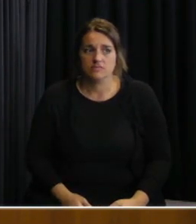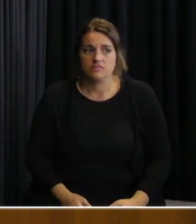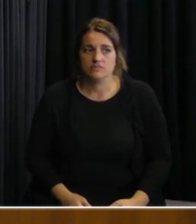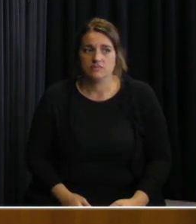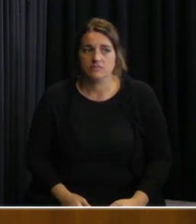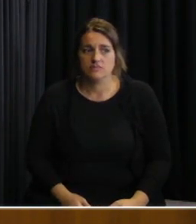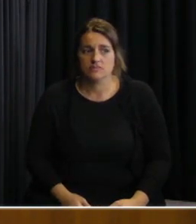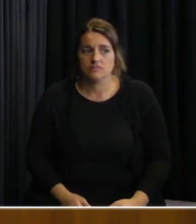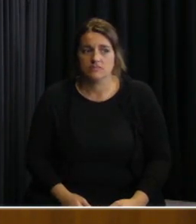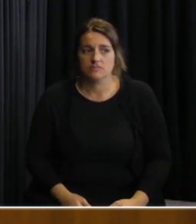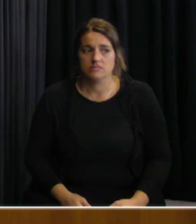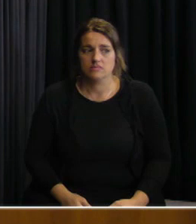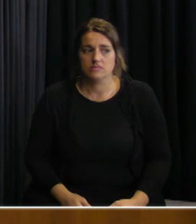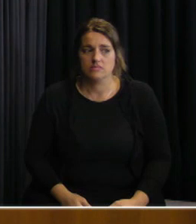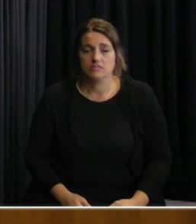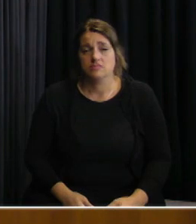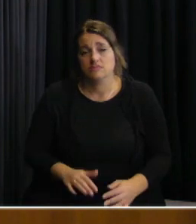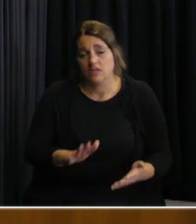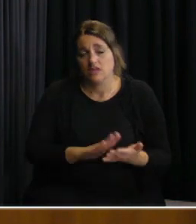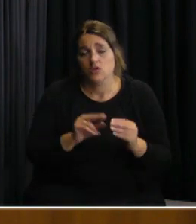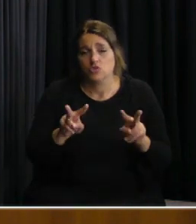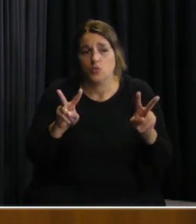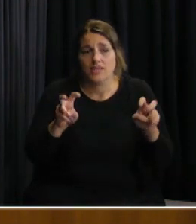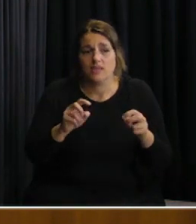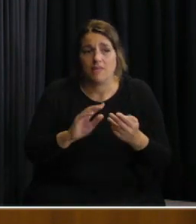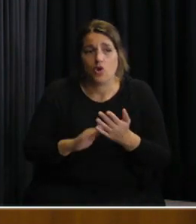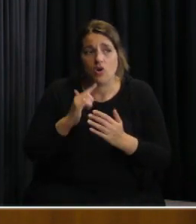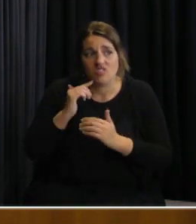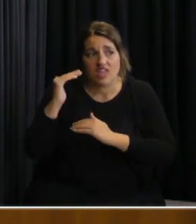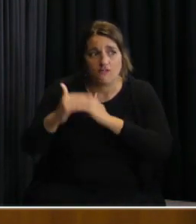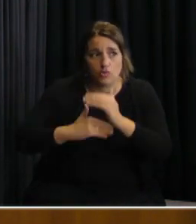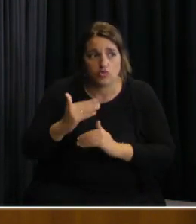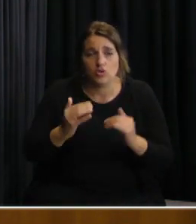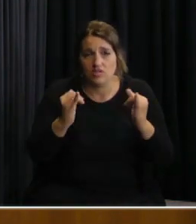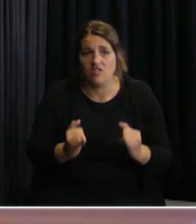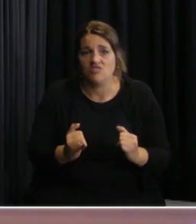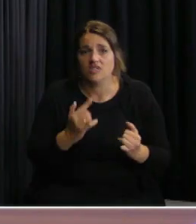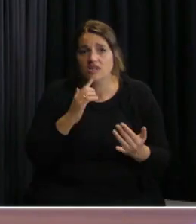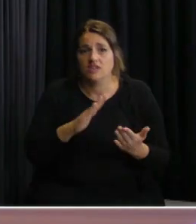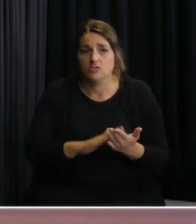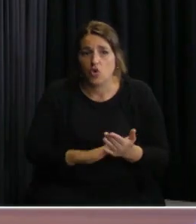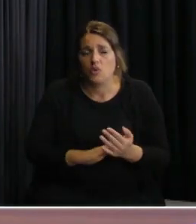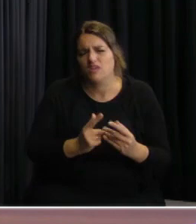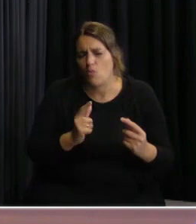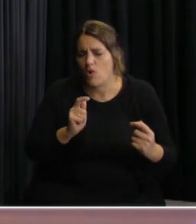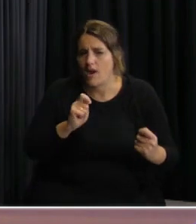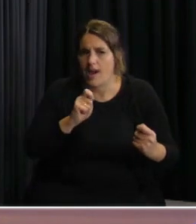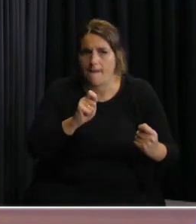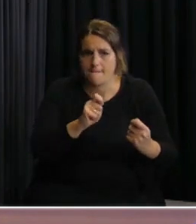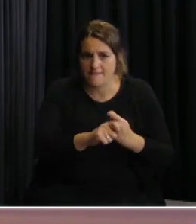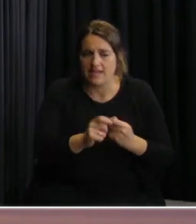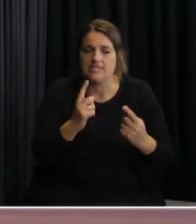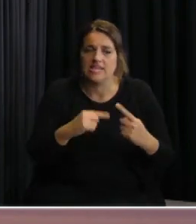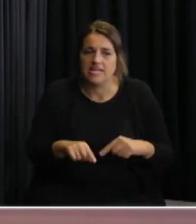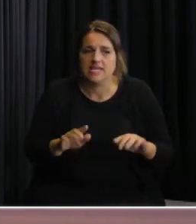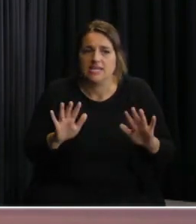bueno tiene bastante esto que ver con la evolución que veníamos teniendo y que es dinámica la situación entonces en